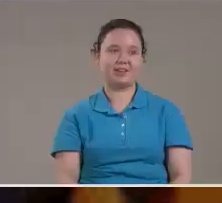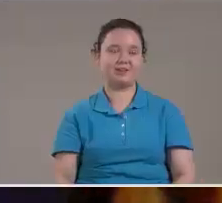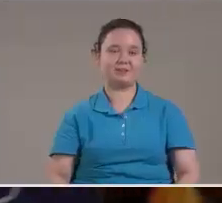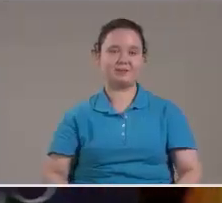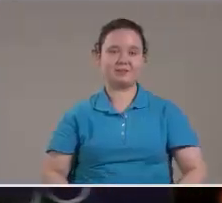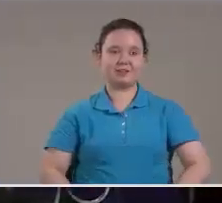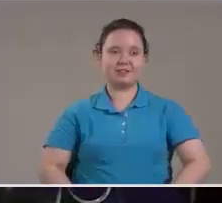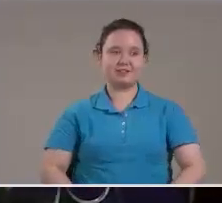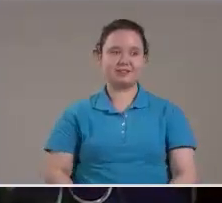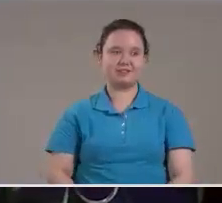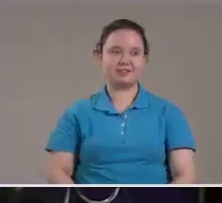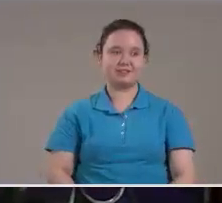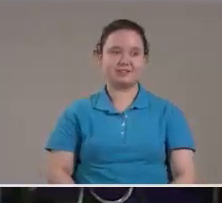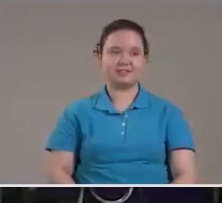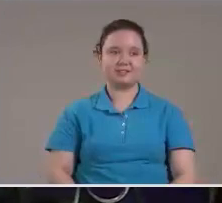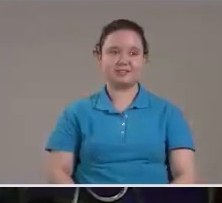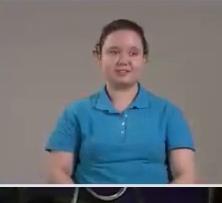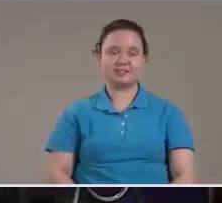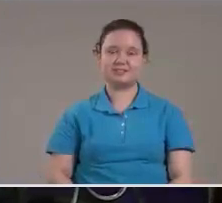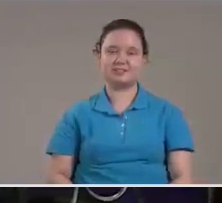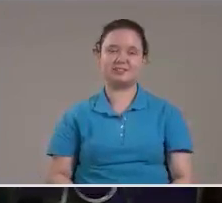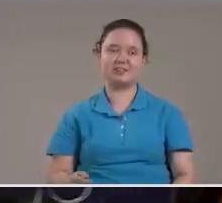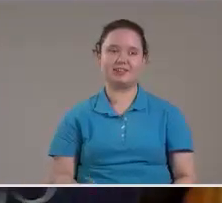O si le hacen paso De tango